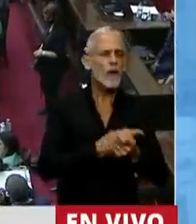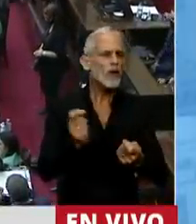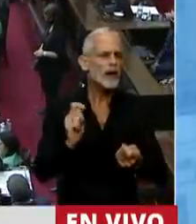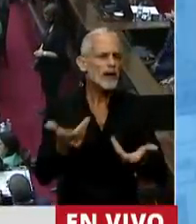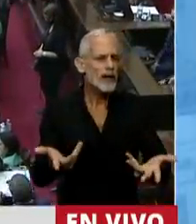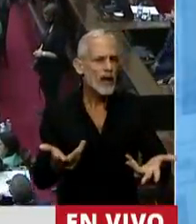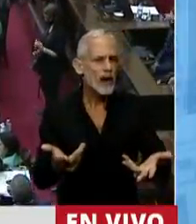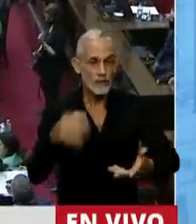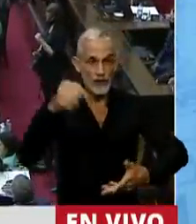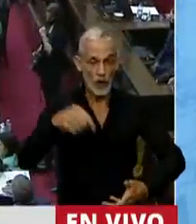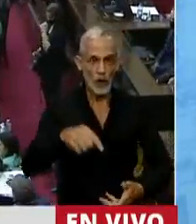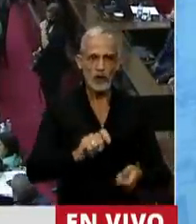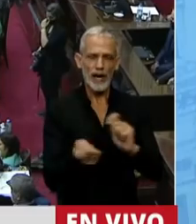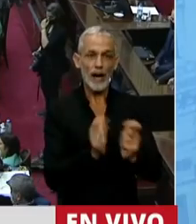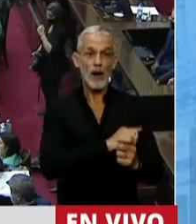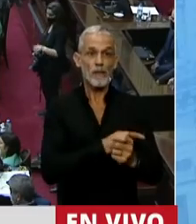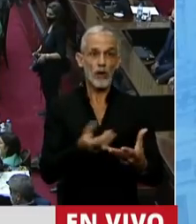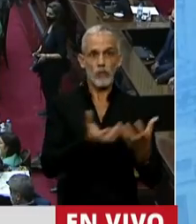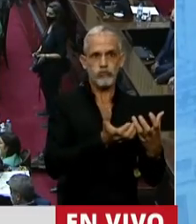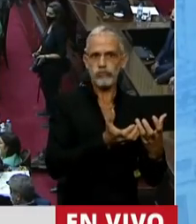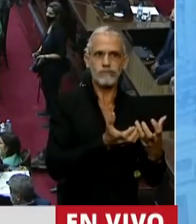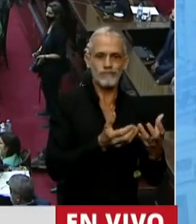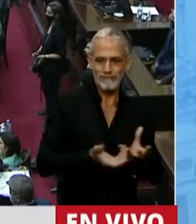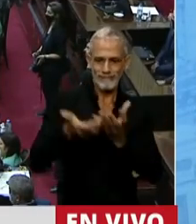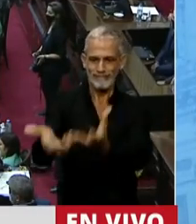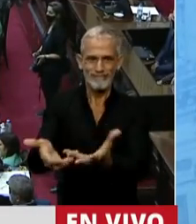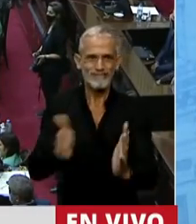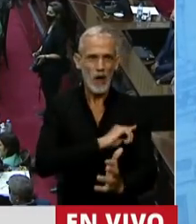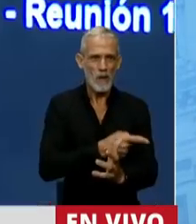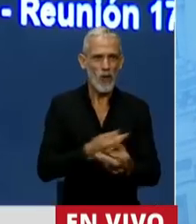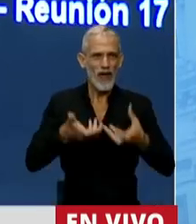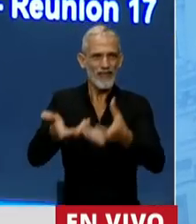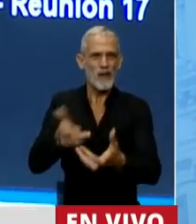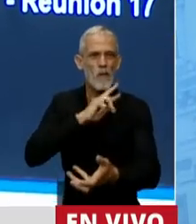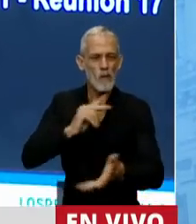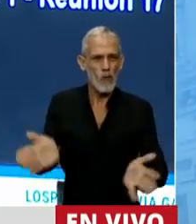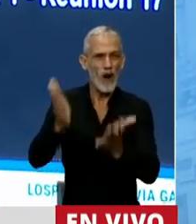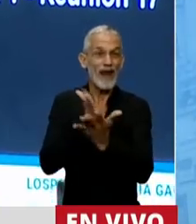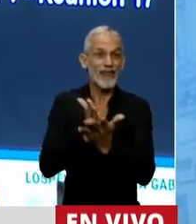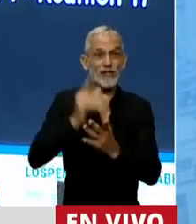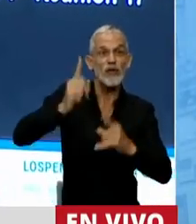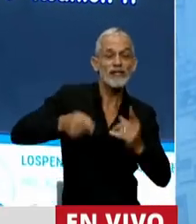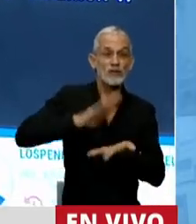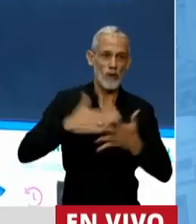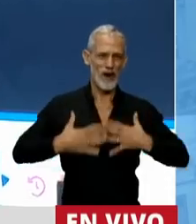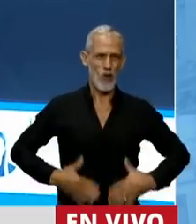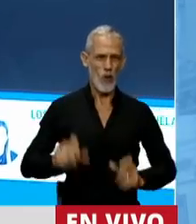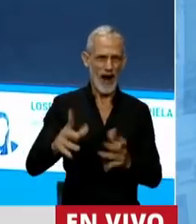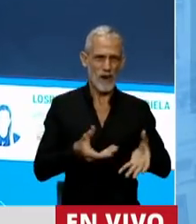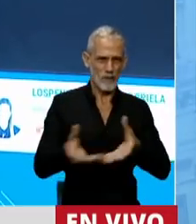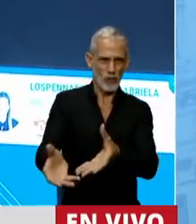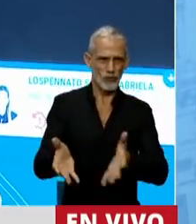Presidente, hoy cambia de manos para siempre. Le vamos a devolver a las mujeres el derecho a decidir sobre sus cuerpos.